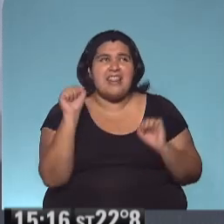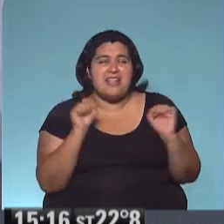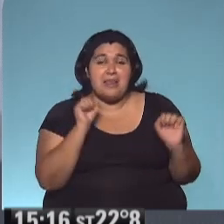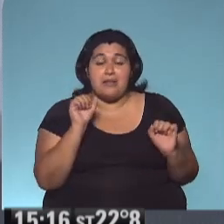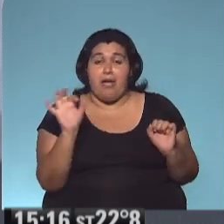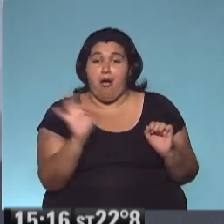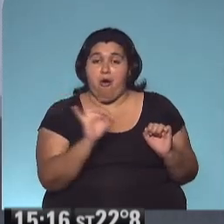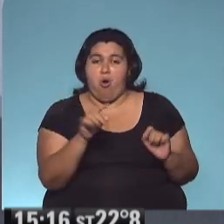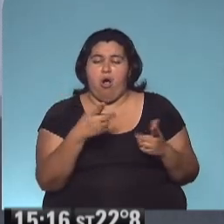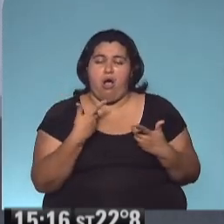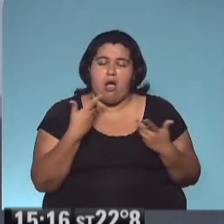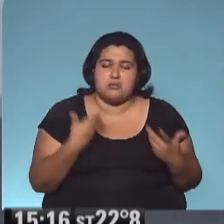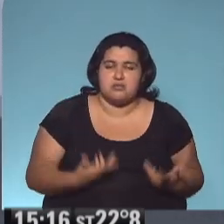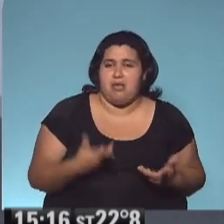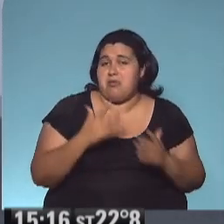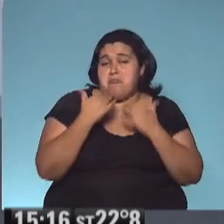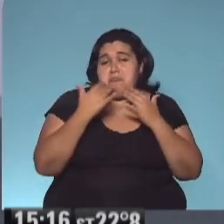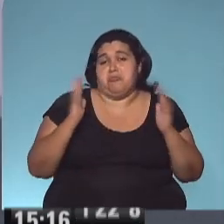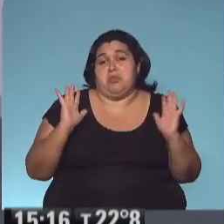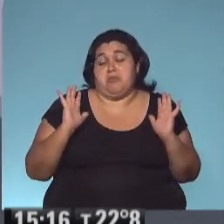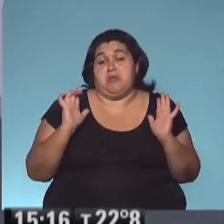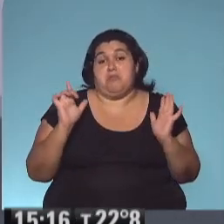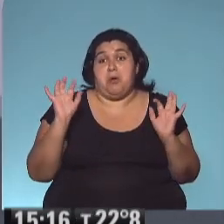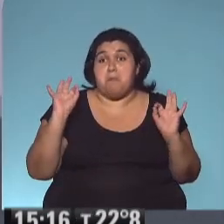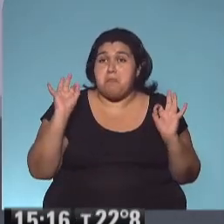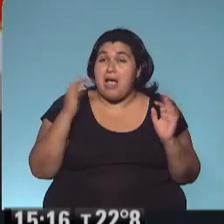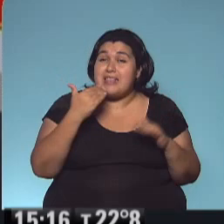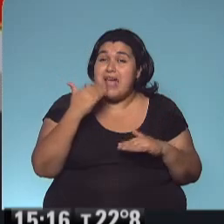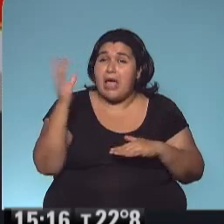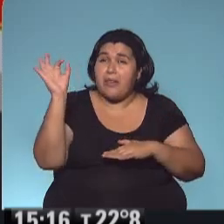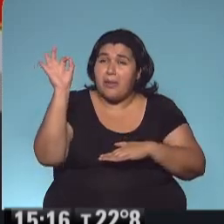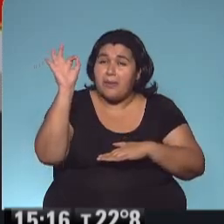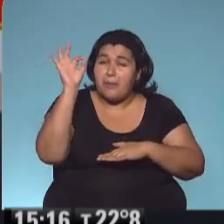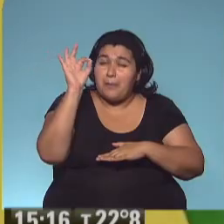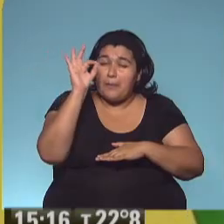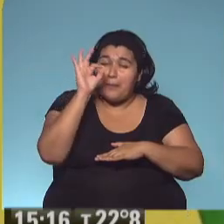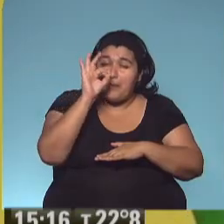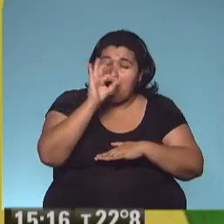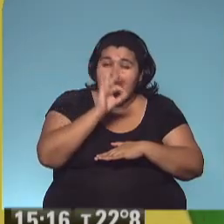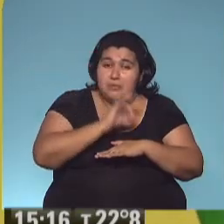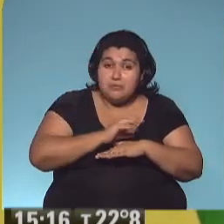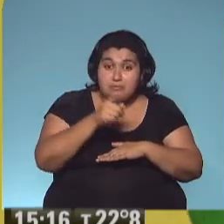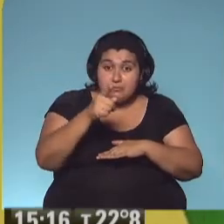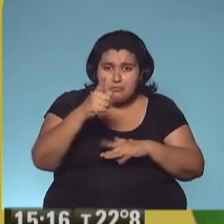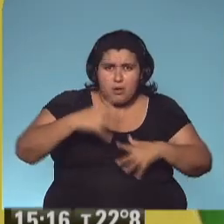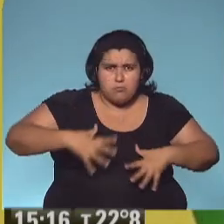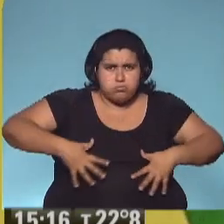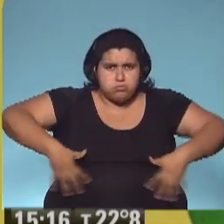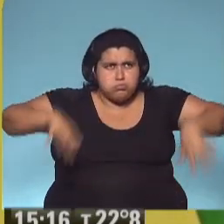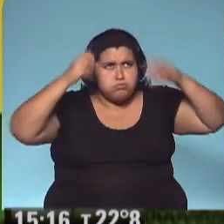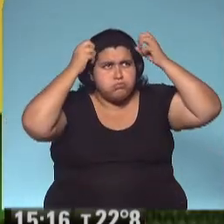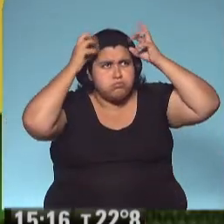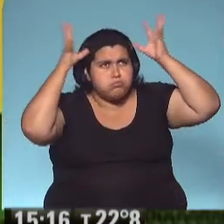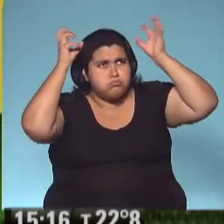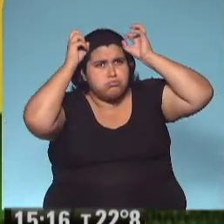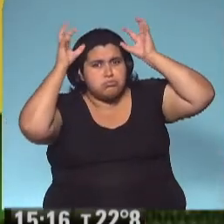estaba demasiado cansada. Cuando se terminó la tarde y el sol se puso rojo, la cabeza peluda del ogronte brilló más que nunca.